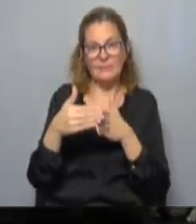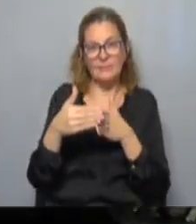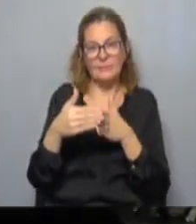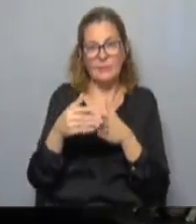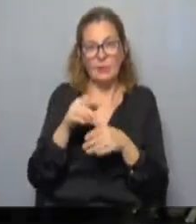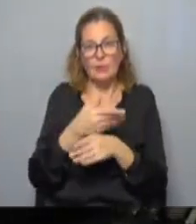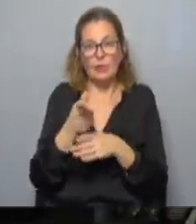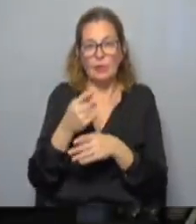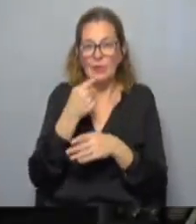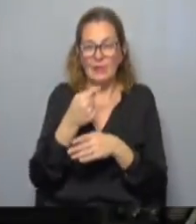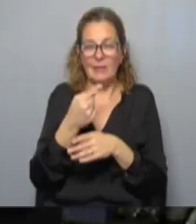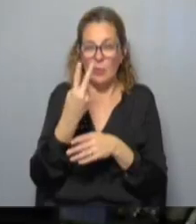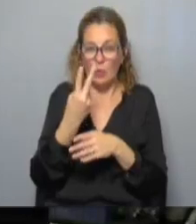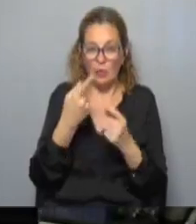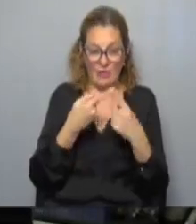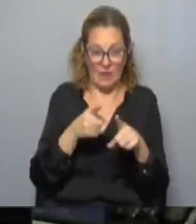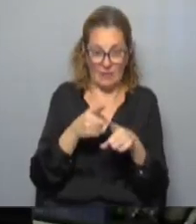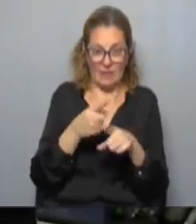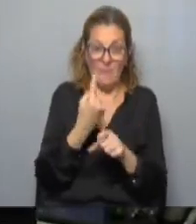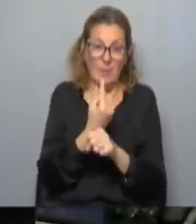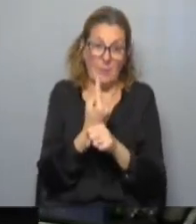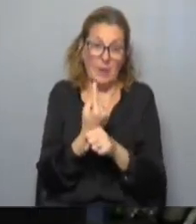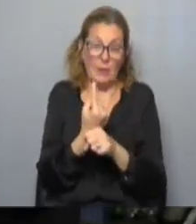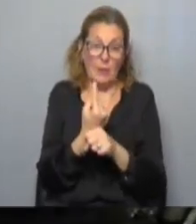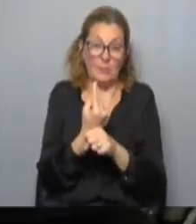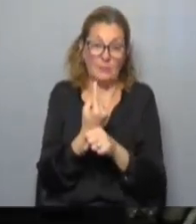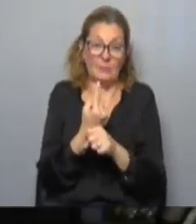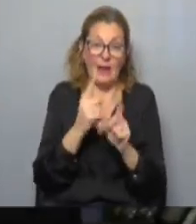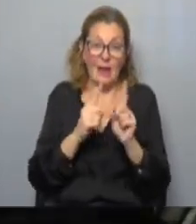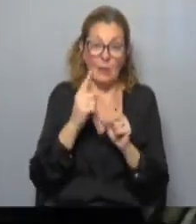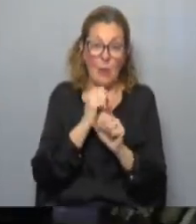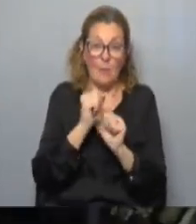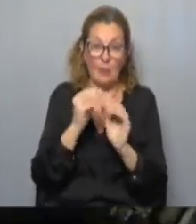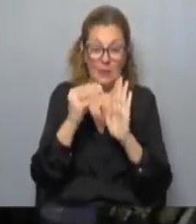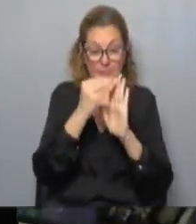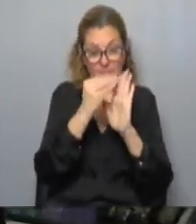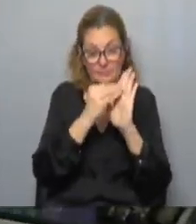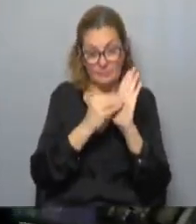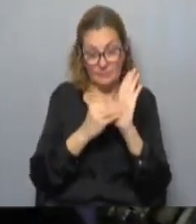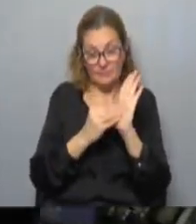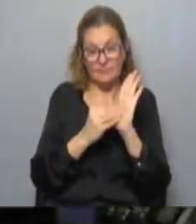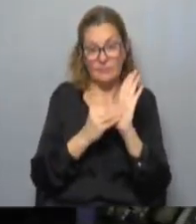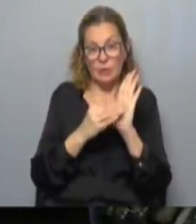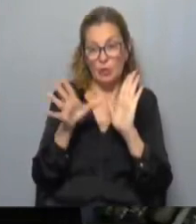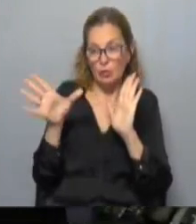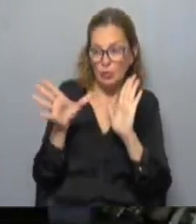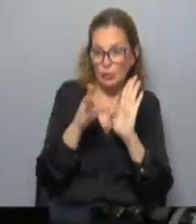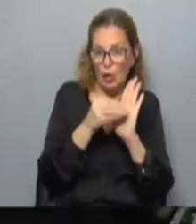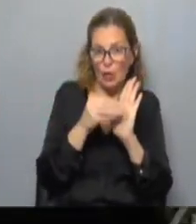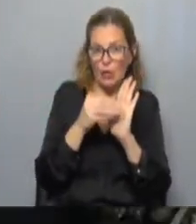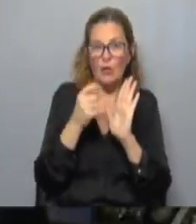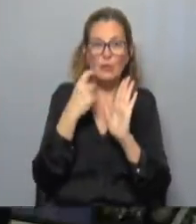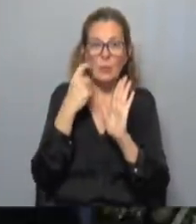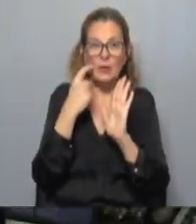nosotros lo adjudicamos a dos cosas primero una instancia de poder registrar de la centralidad todos los